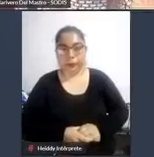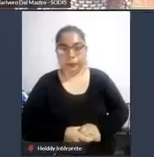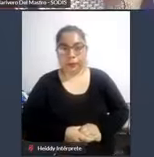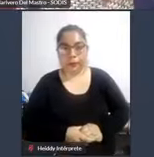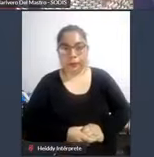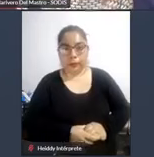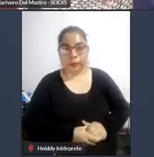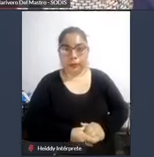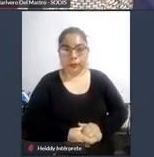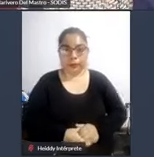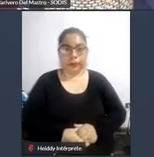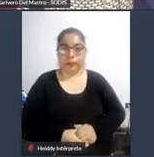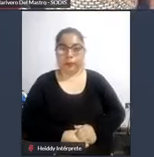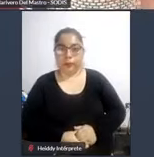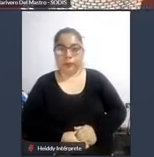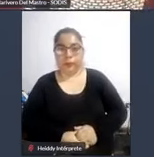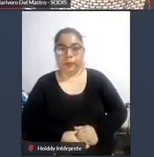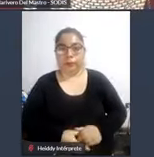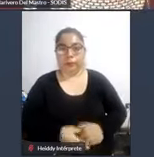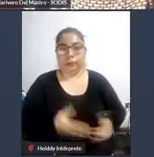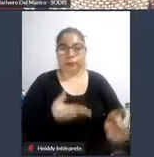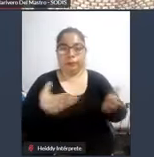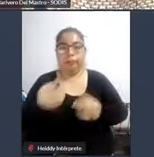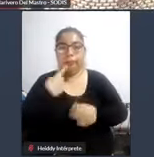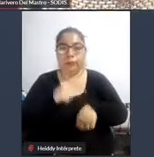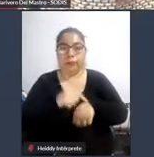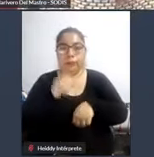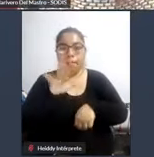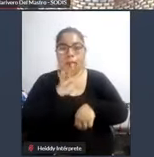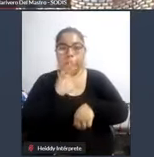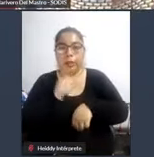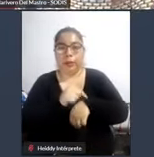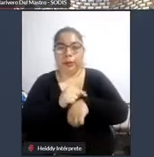Discapacidad Sodis Marilero te escuchamos en tus cinco minutos